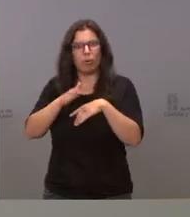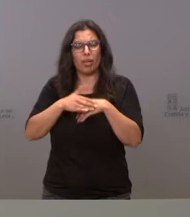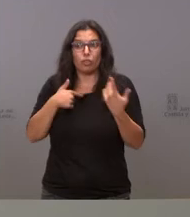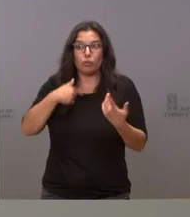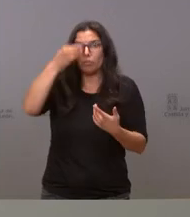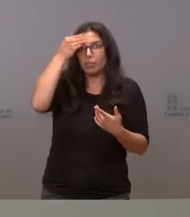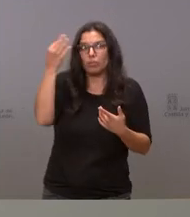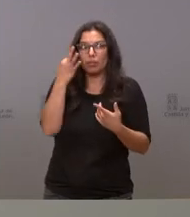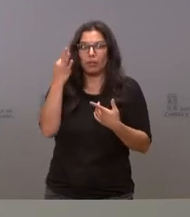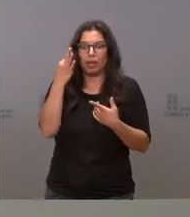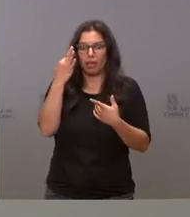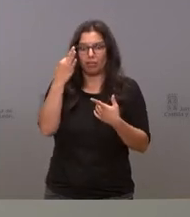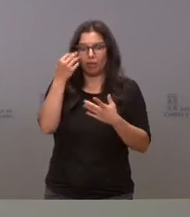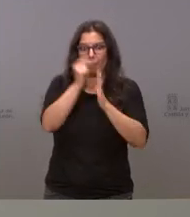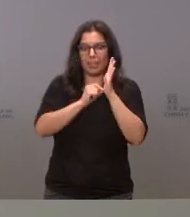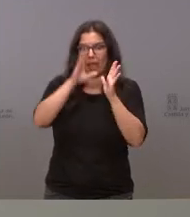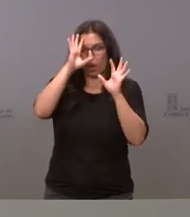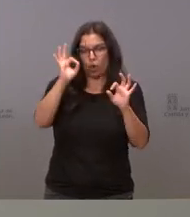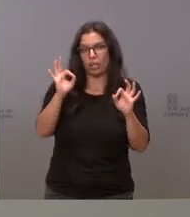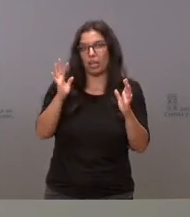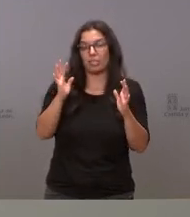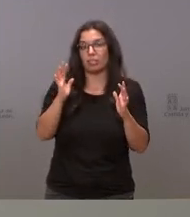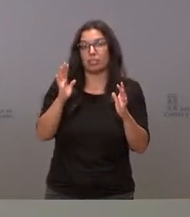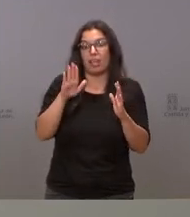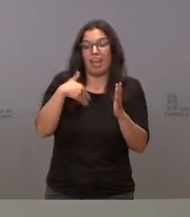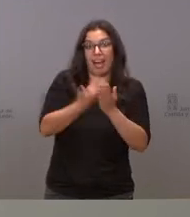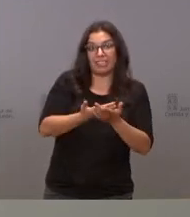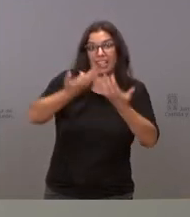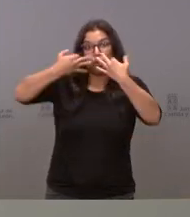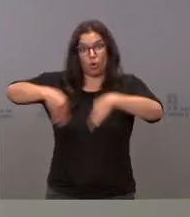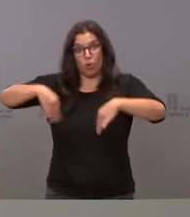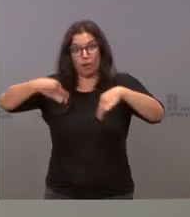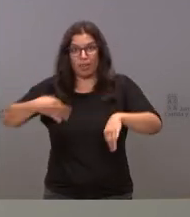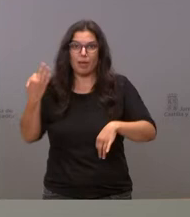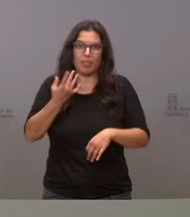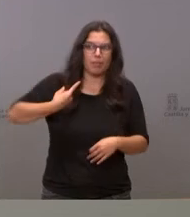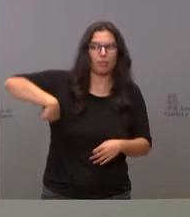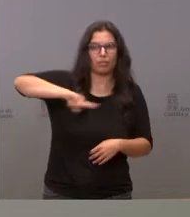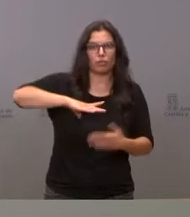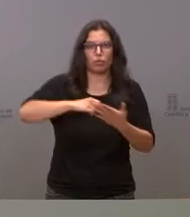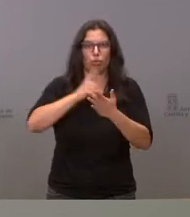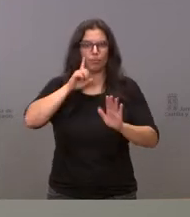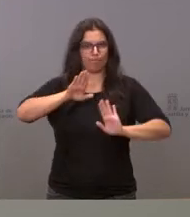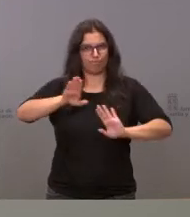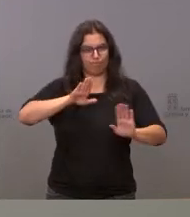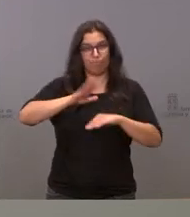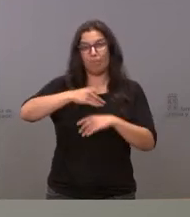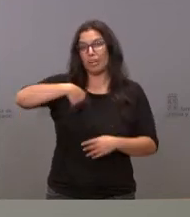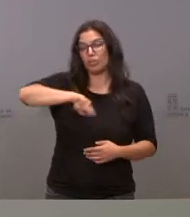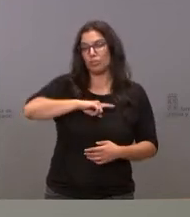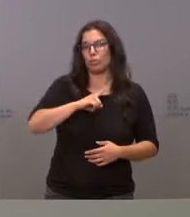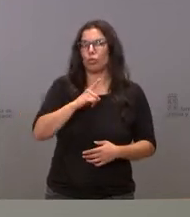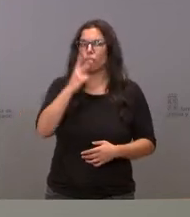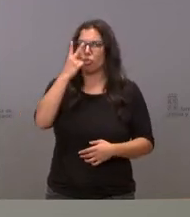ser todas concordantes y mientras no lleguemos a una situación de normalidad pues hay que ser cautos había para nosotros dos puntos